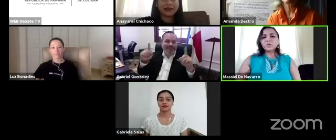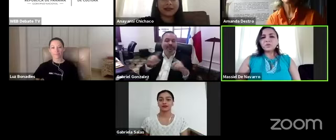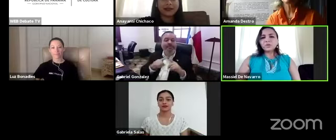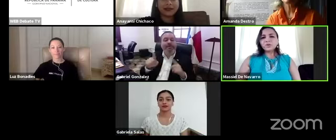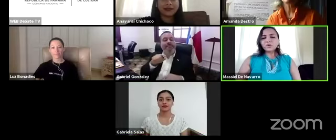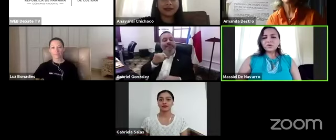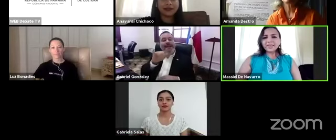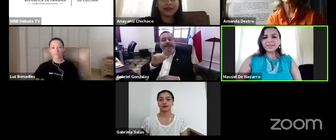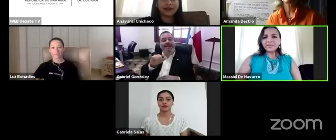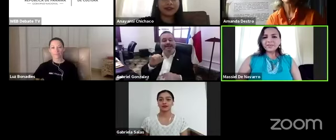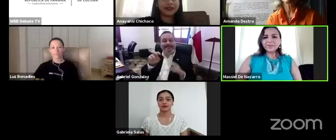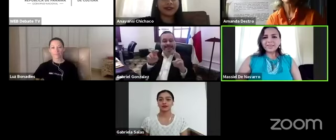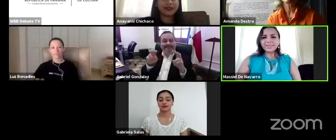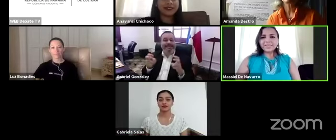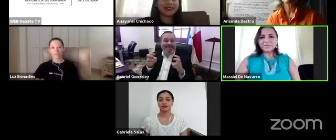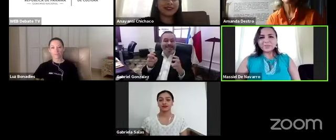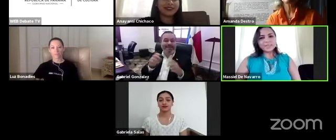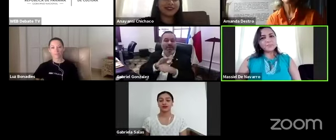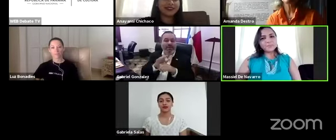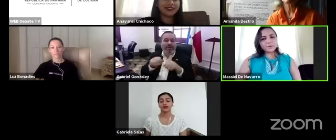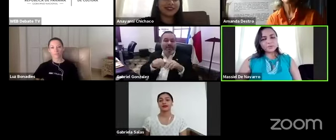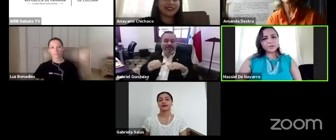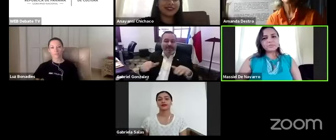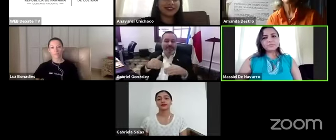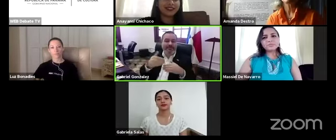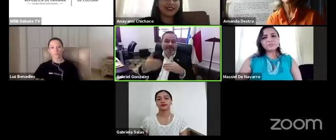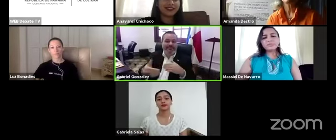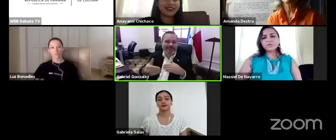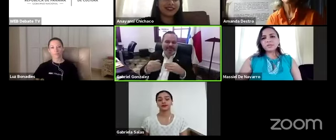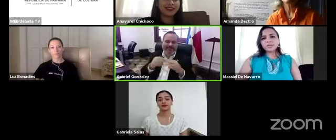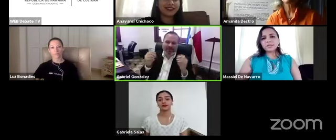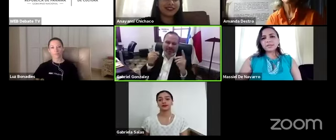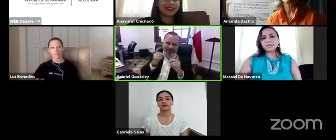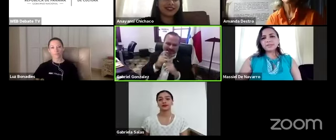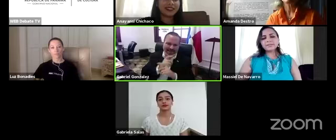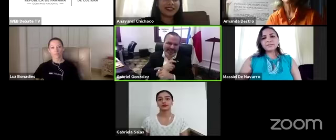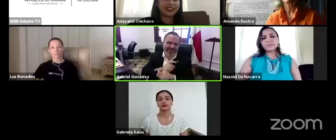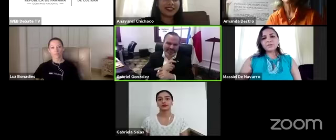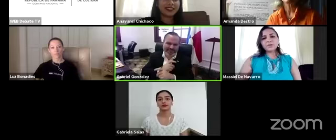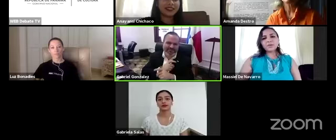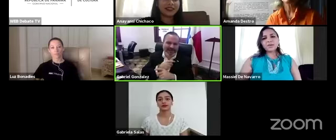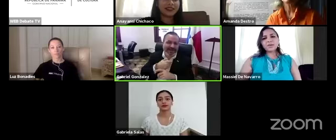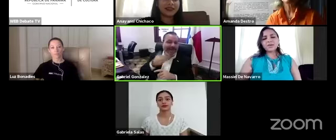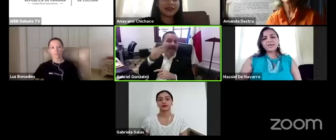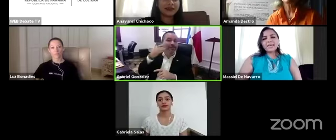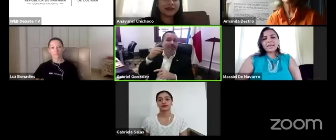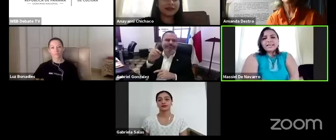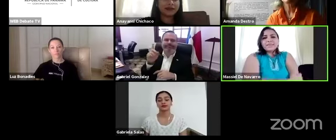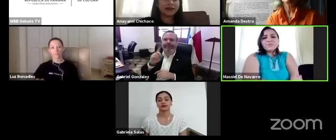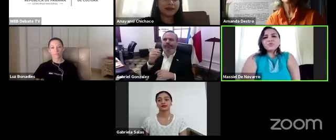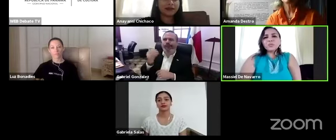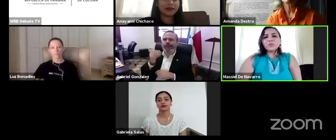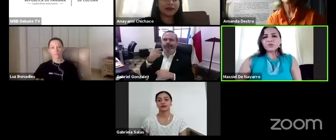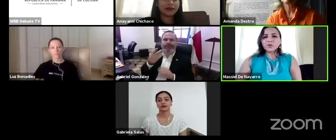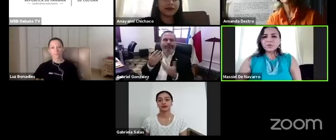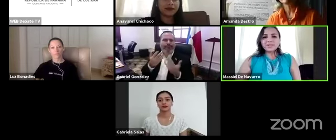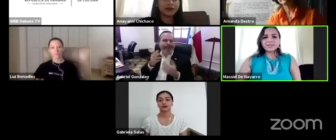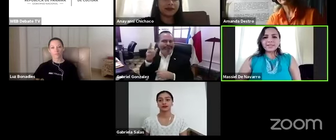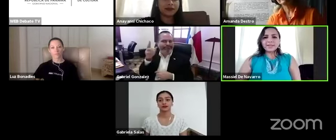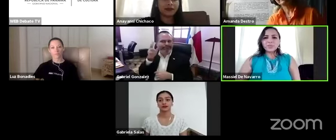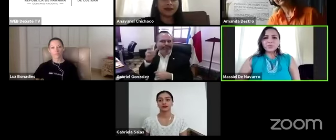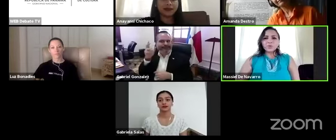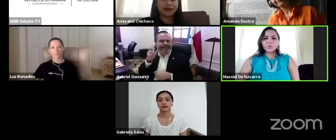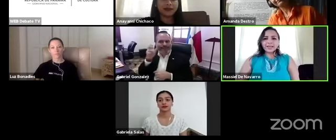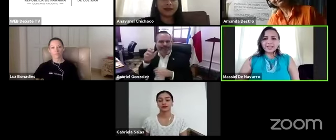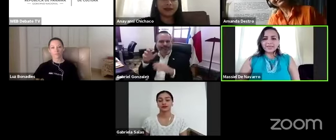me opinan de todo lo que he visto que han dicho aquí muy bueno muy interesante sabemos de que el mundo post-covid